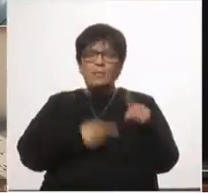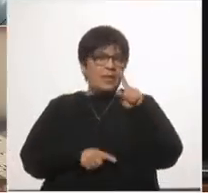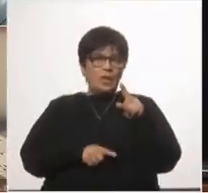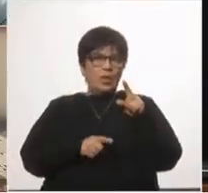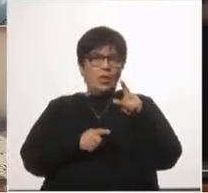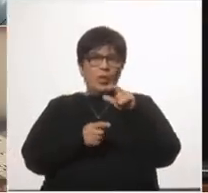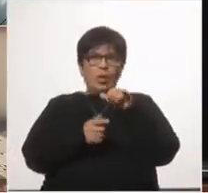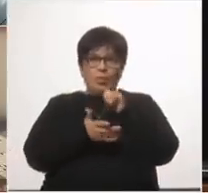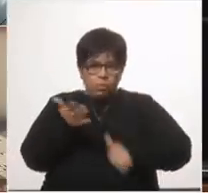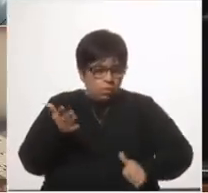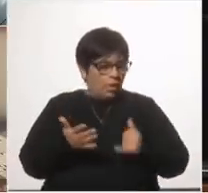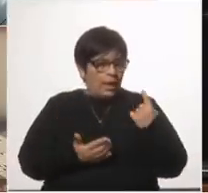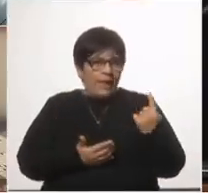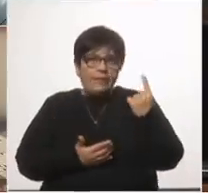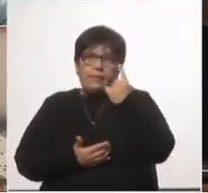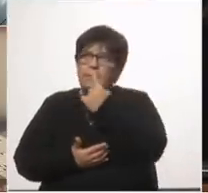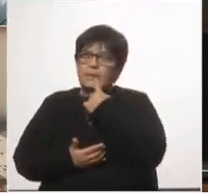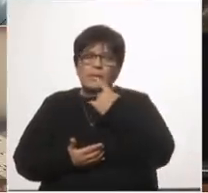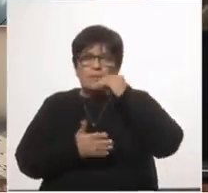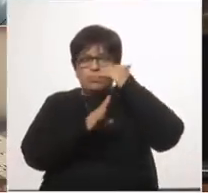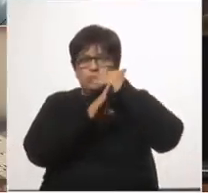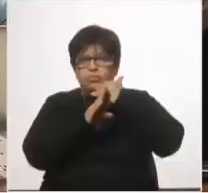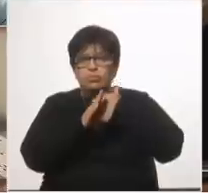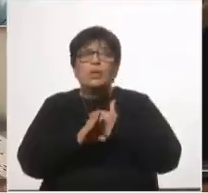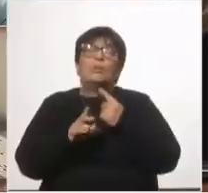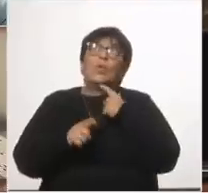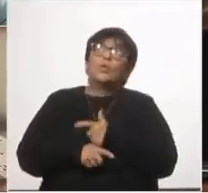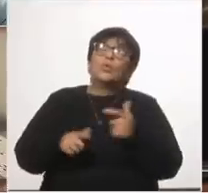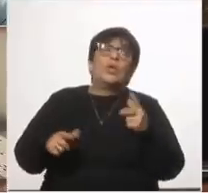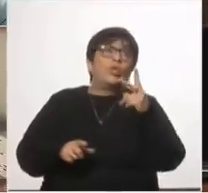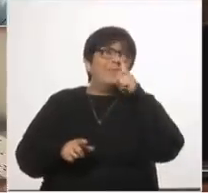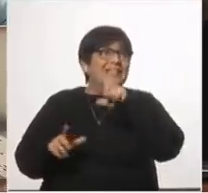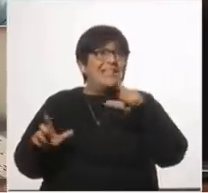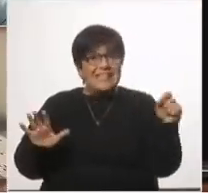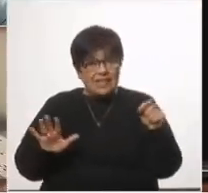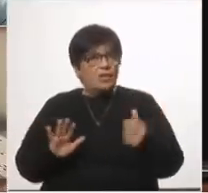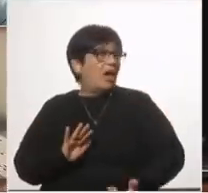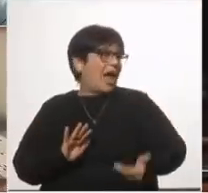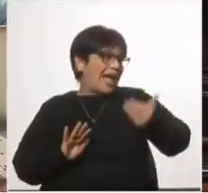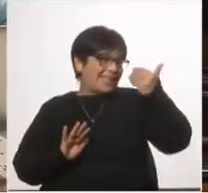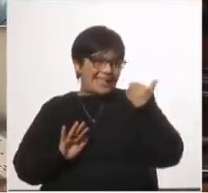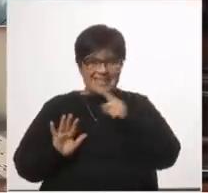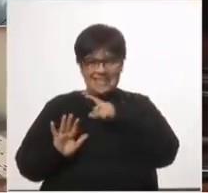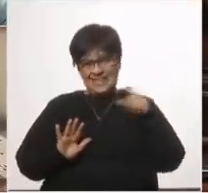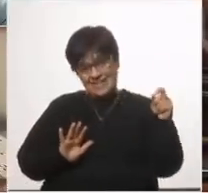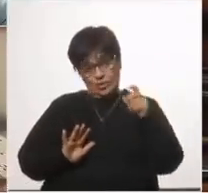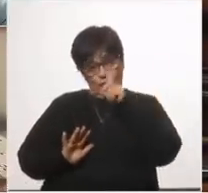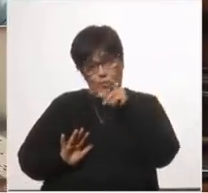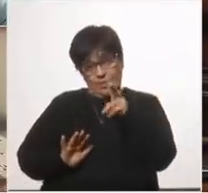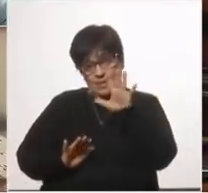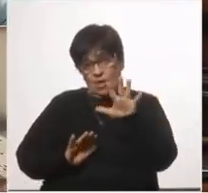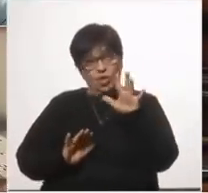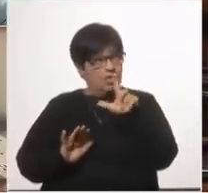por habitante por suerte había llegado a 2.700 pesos por habitante versus 700 que había cuando el 2005